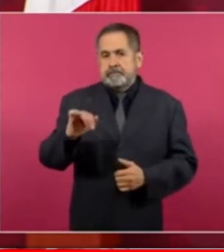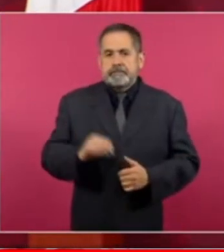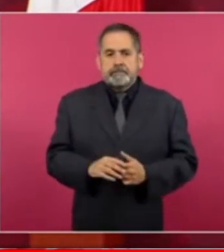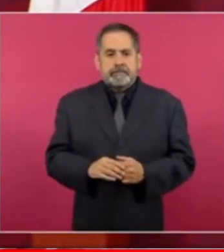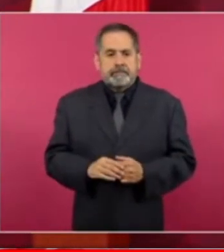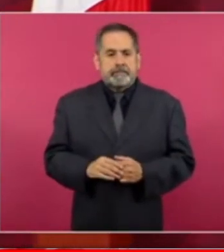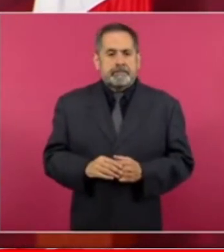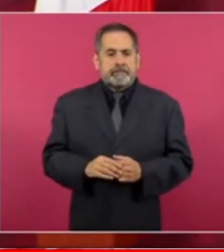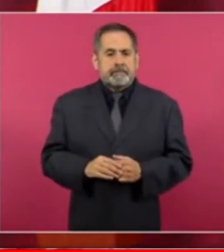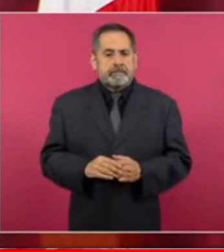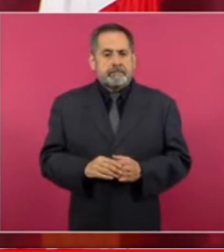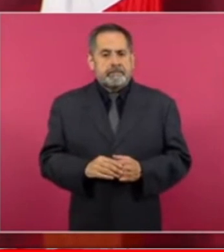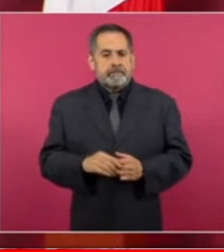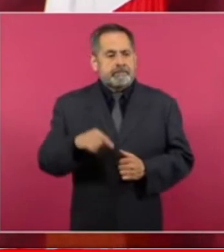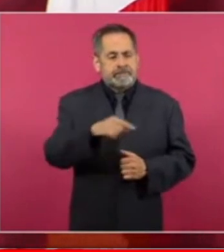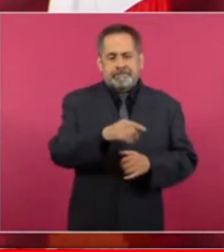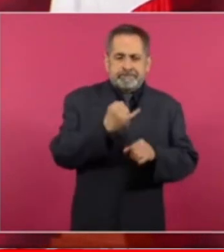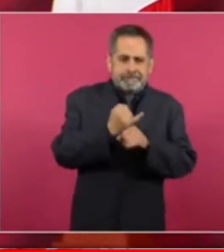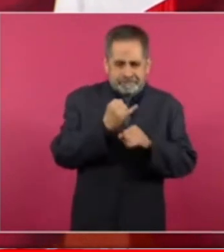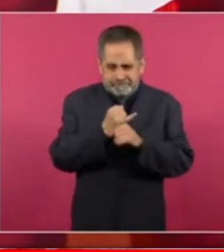con la manipulación de las redes